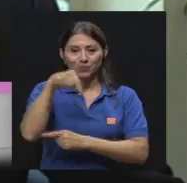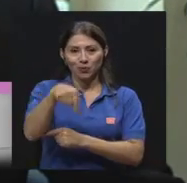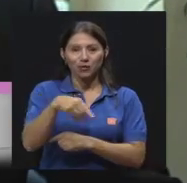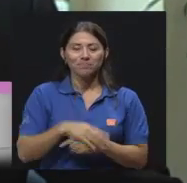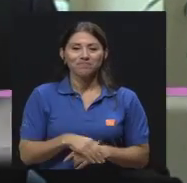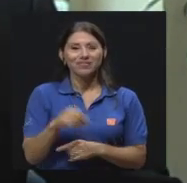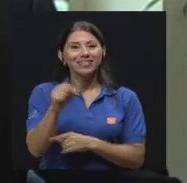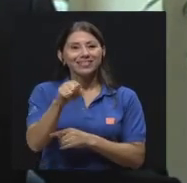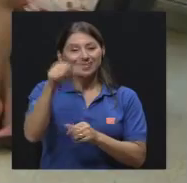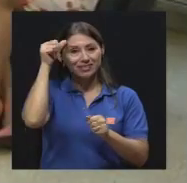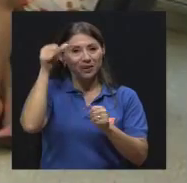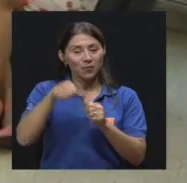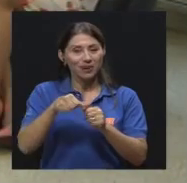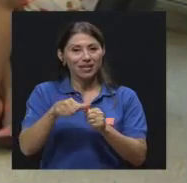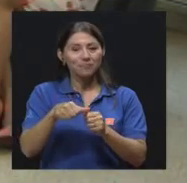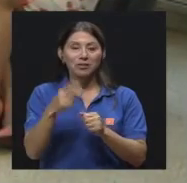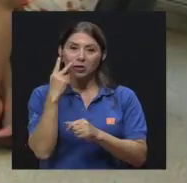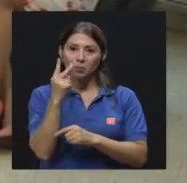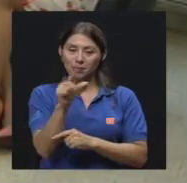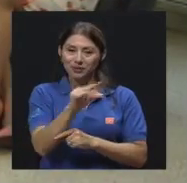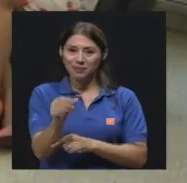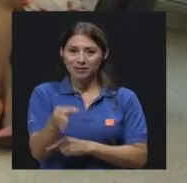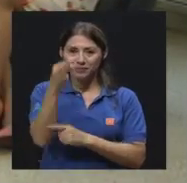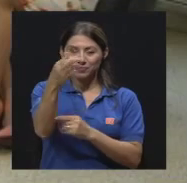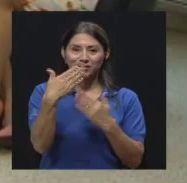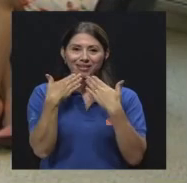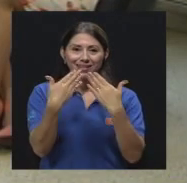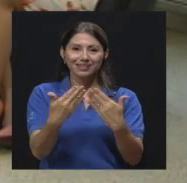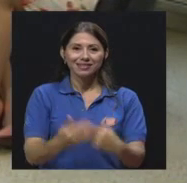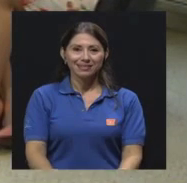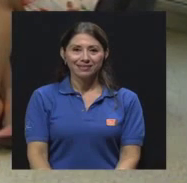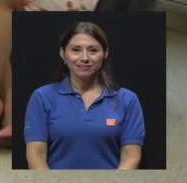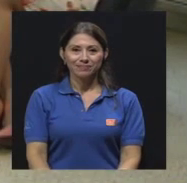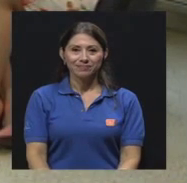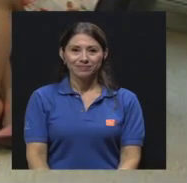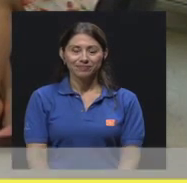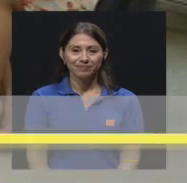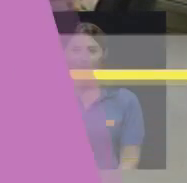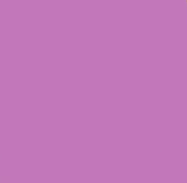el día de hoy. Así es, recuerde que nos vemos la próxima semana. Muchas gracias.